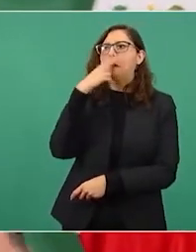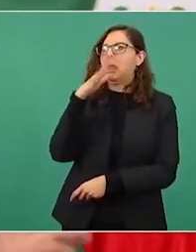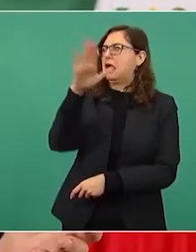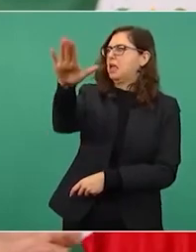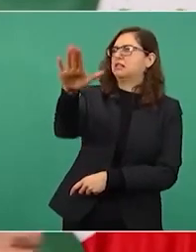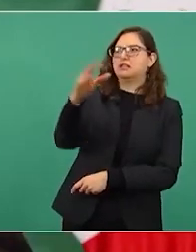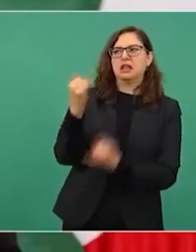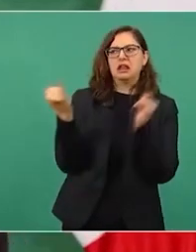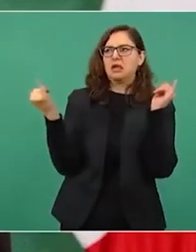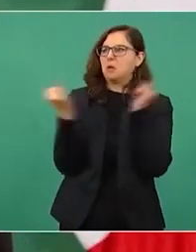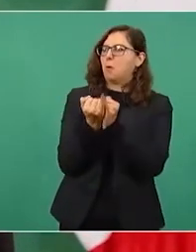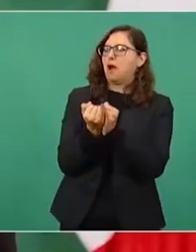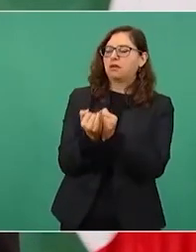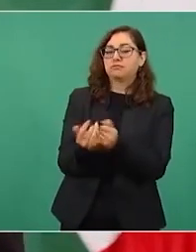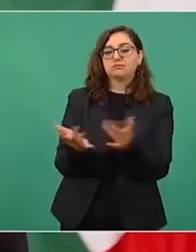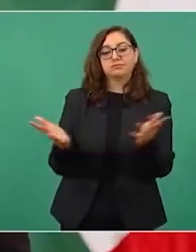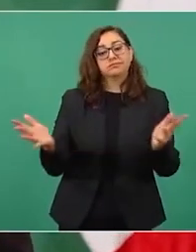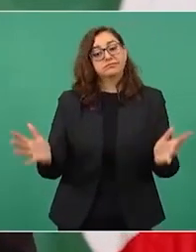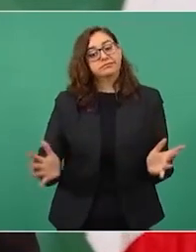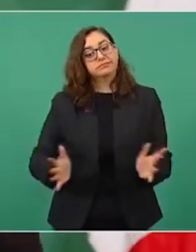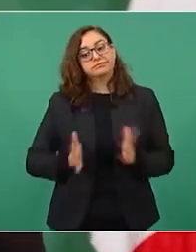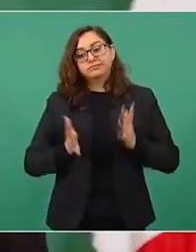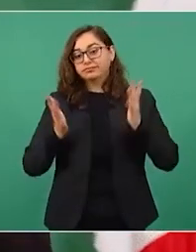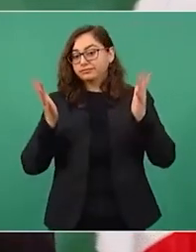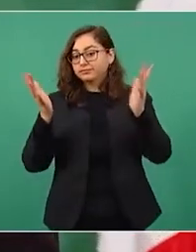imagínese eso por